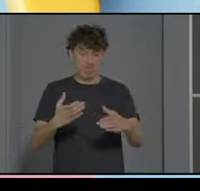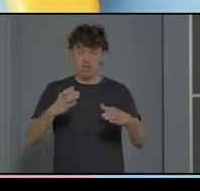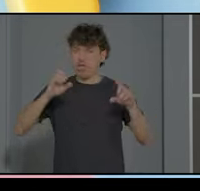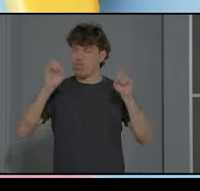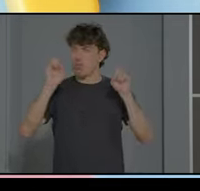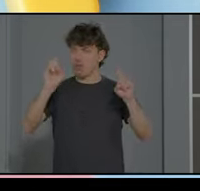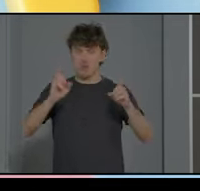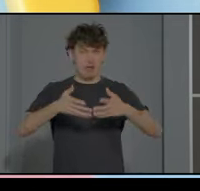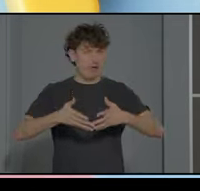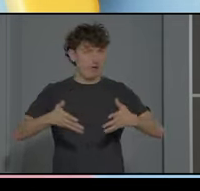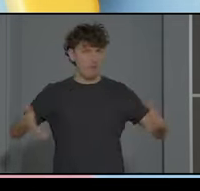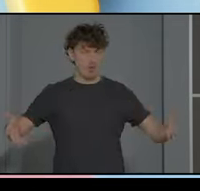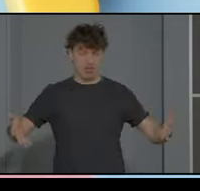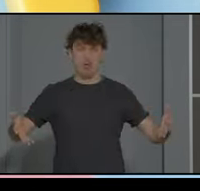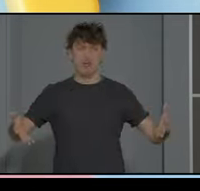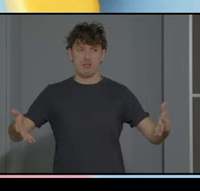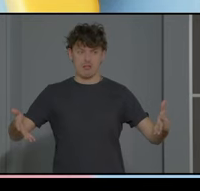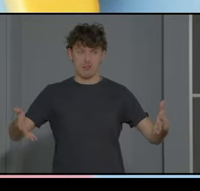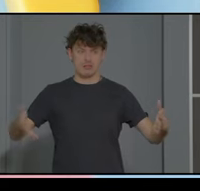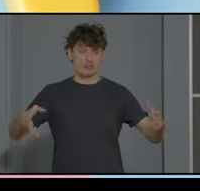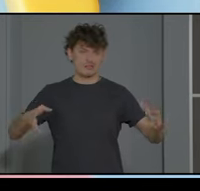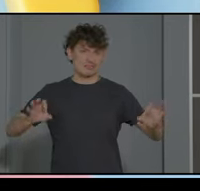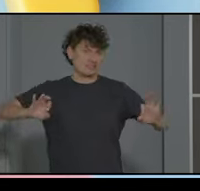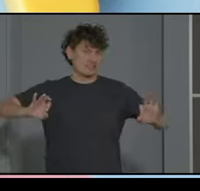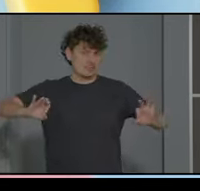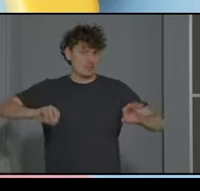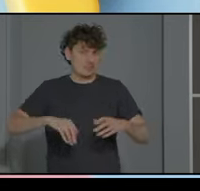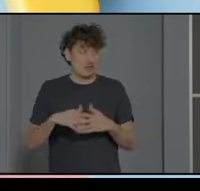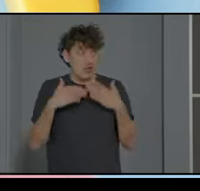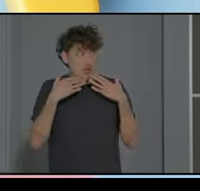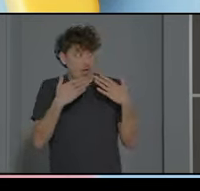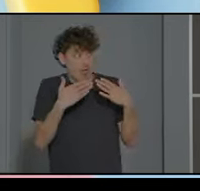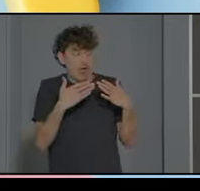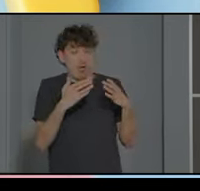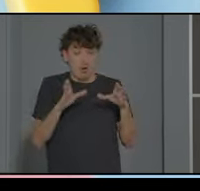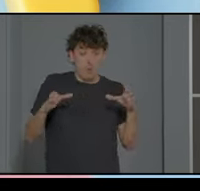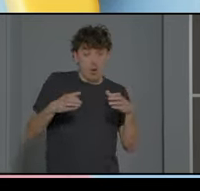se construye con todos los elementos de la comunidad.